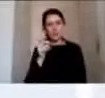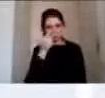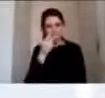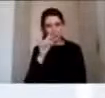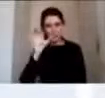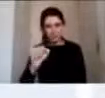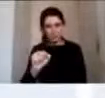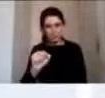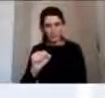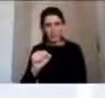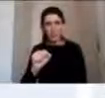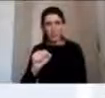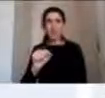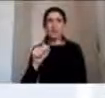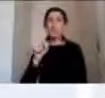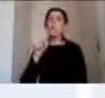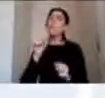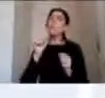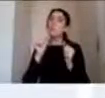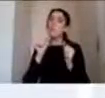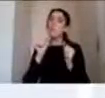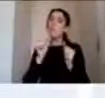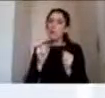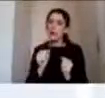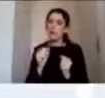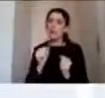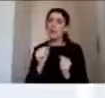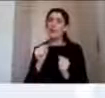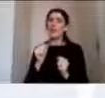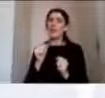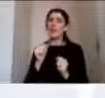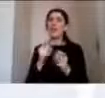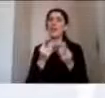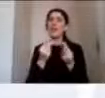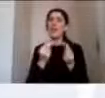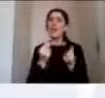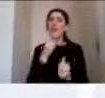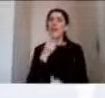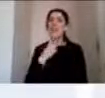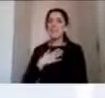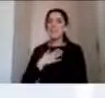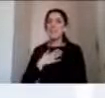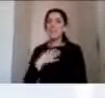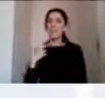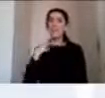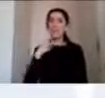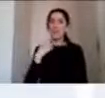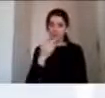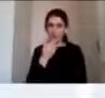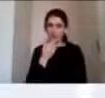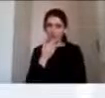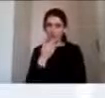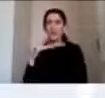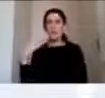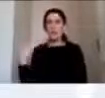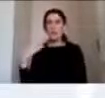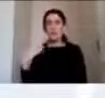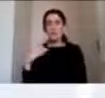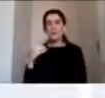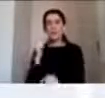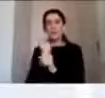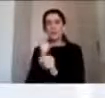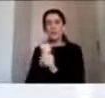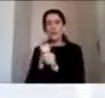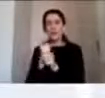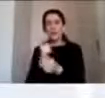puede afectar en la calidad de vida es importante realizar un trabajo temprano multidisciplinario y siempre